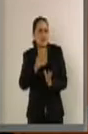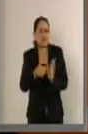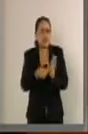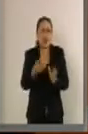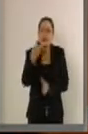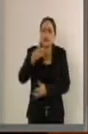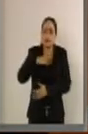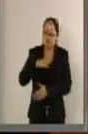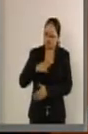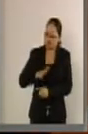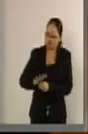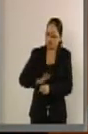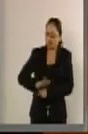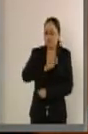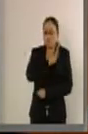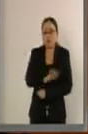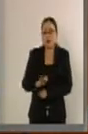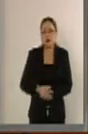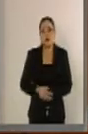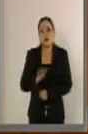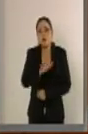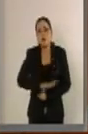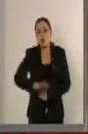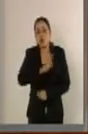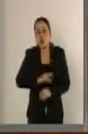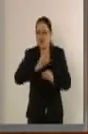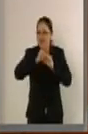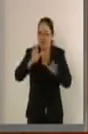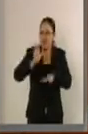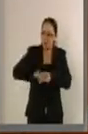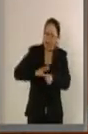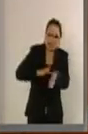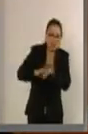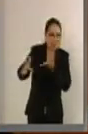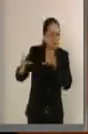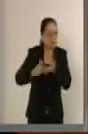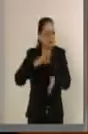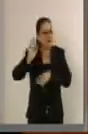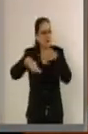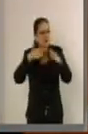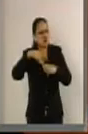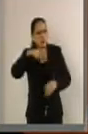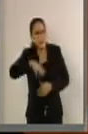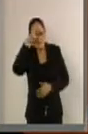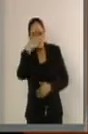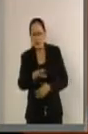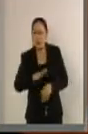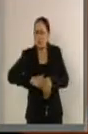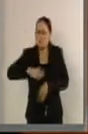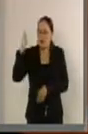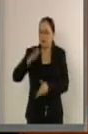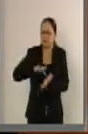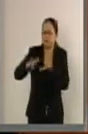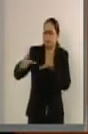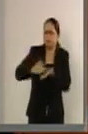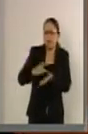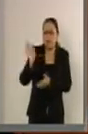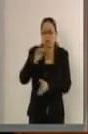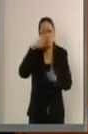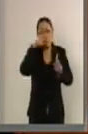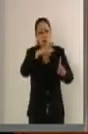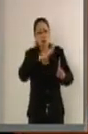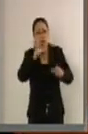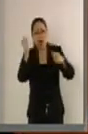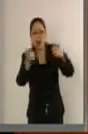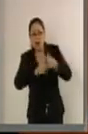y fuerza. Somos sin duda el pueblo más solidario del mundo, un pueblo que ante la caída de uno de sus